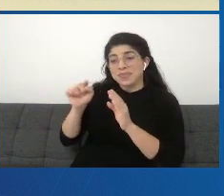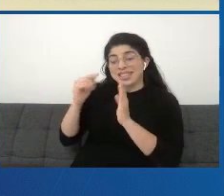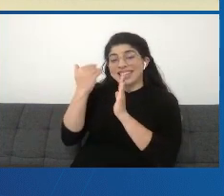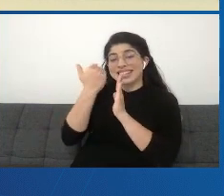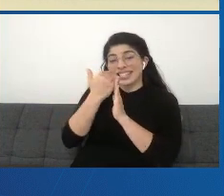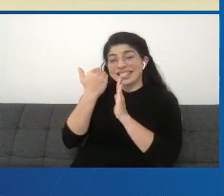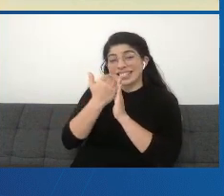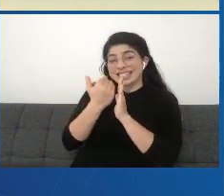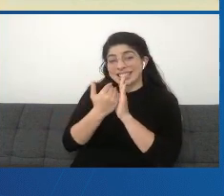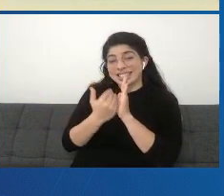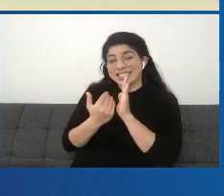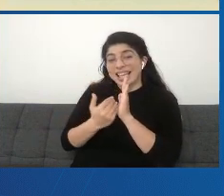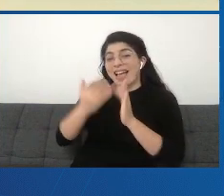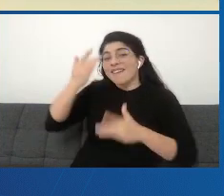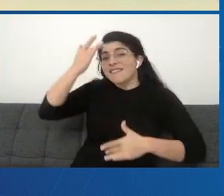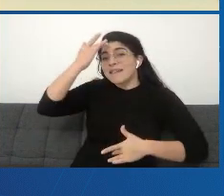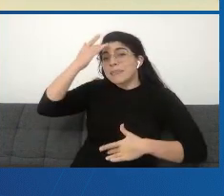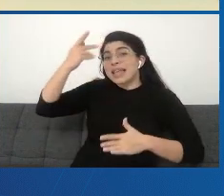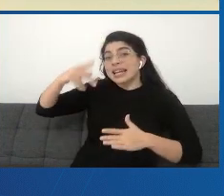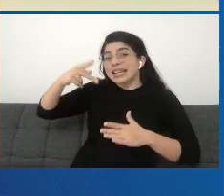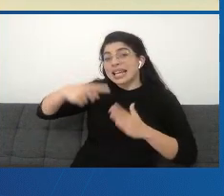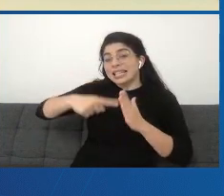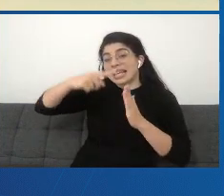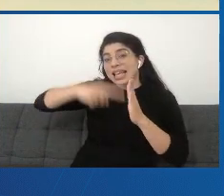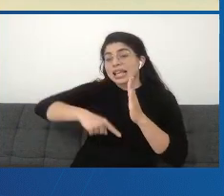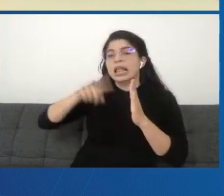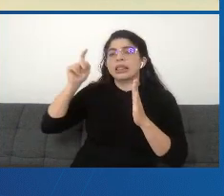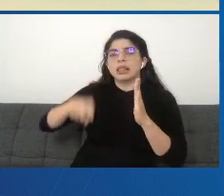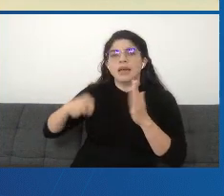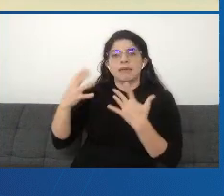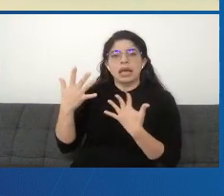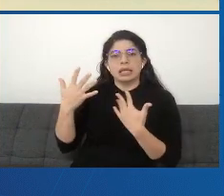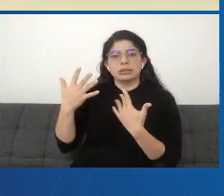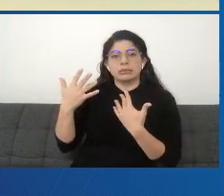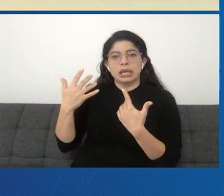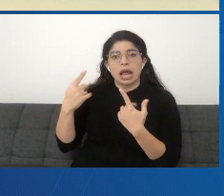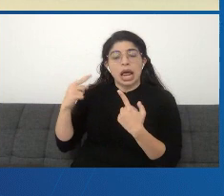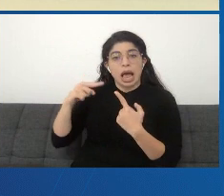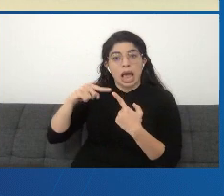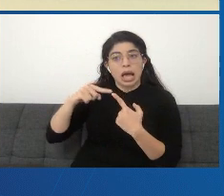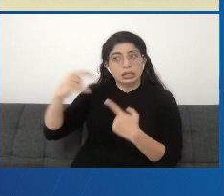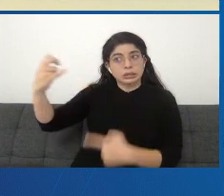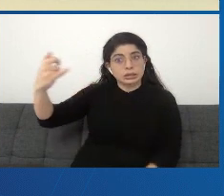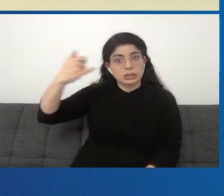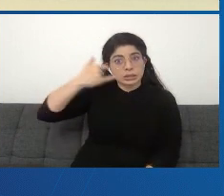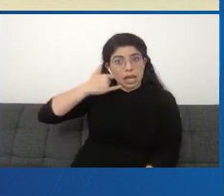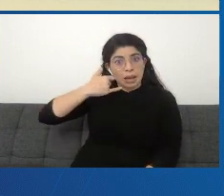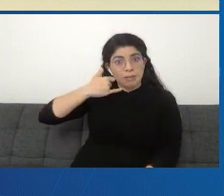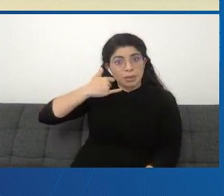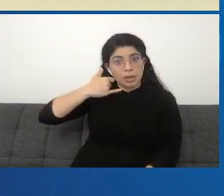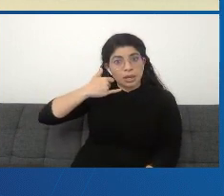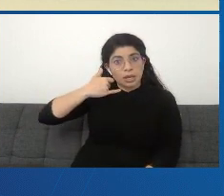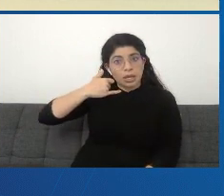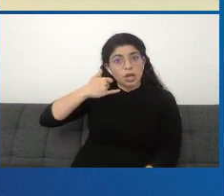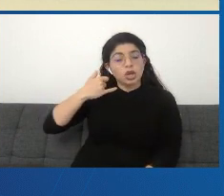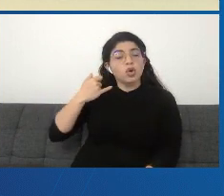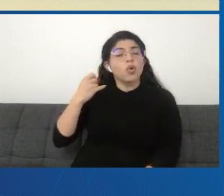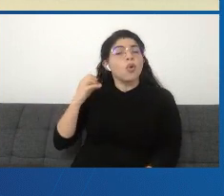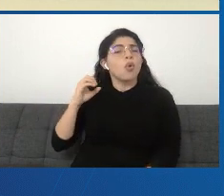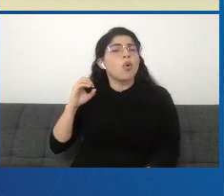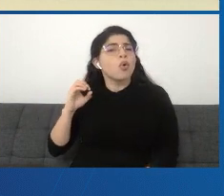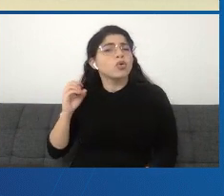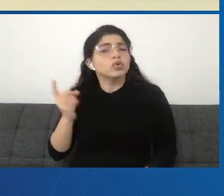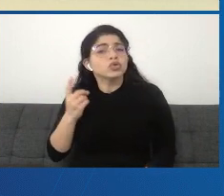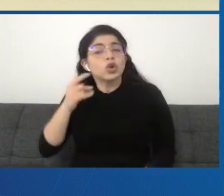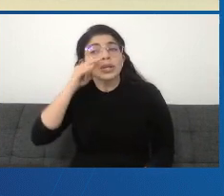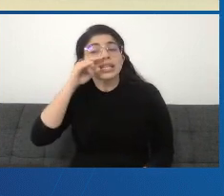enfermedades de riesgo tienen que esperar a que el centro de salud los llame, salvo niños con